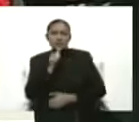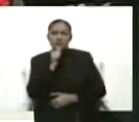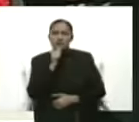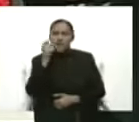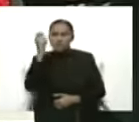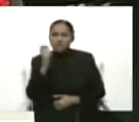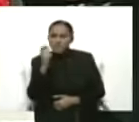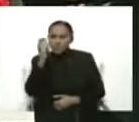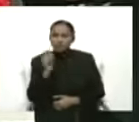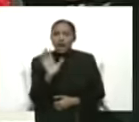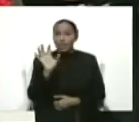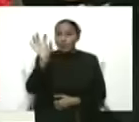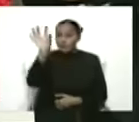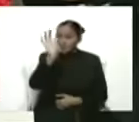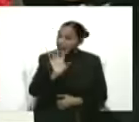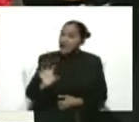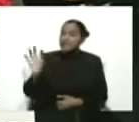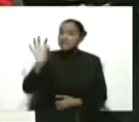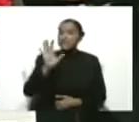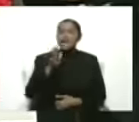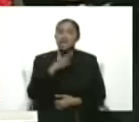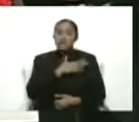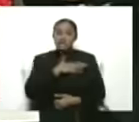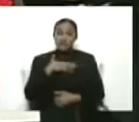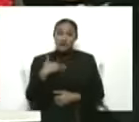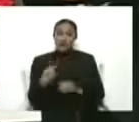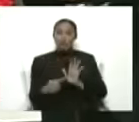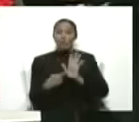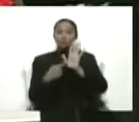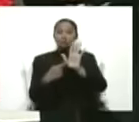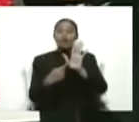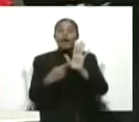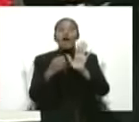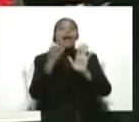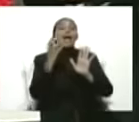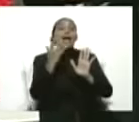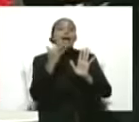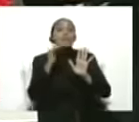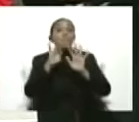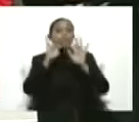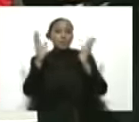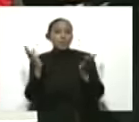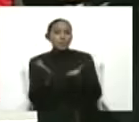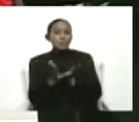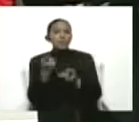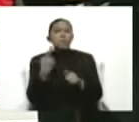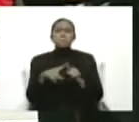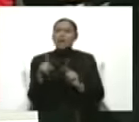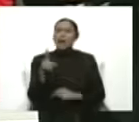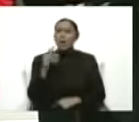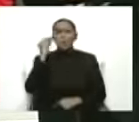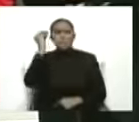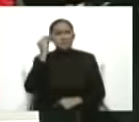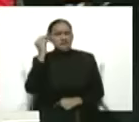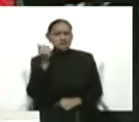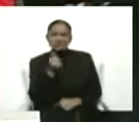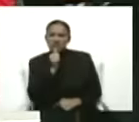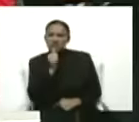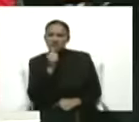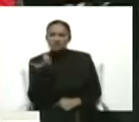que tratan de darle ejemplo al mundo y duraron para saber quién es una sola persona